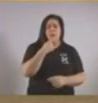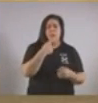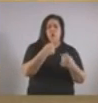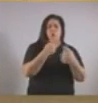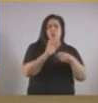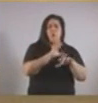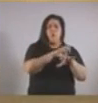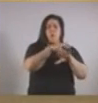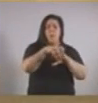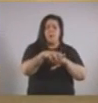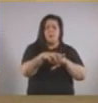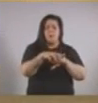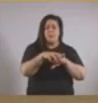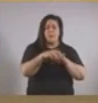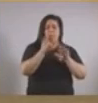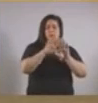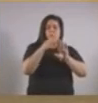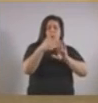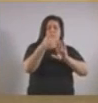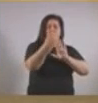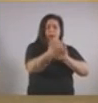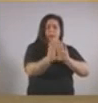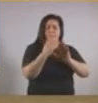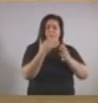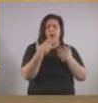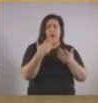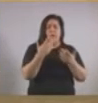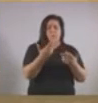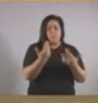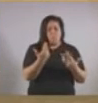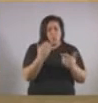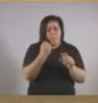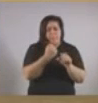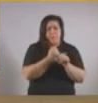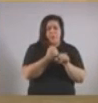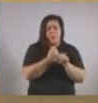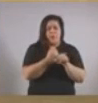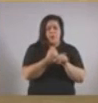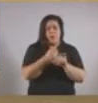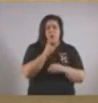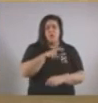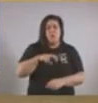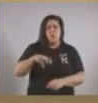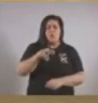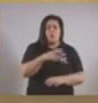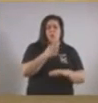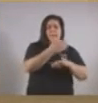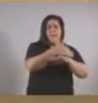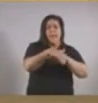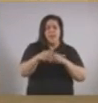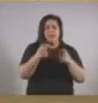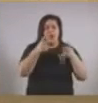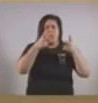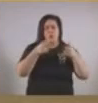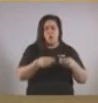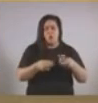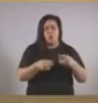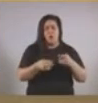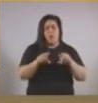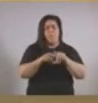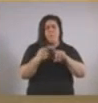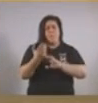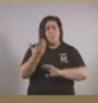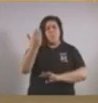van a tener que atender desde la puerta para afuera, si se va a volver, por ejemplo, a cortar la circulación en alguna de las calles, como se había hecho en un principio,